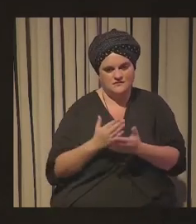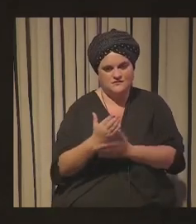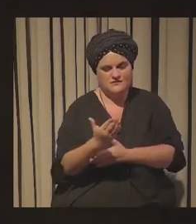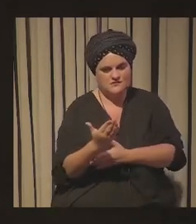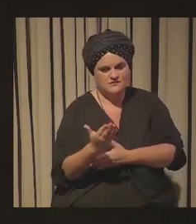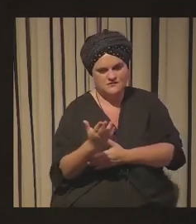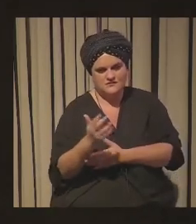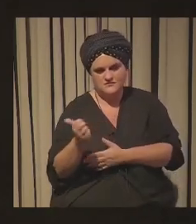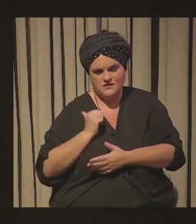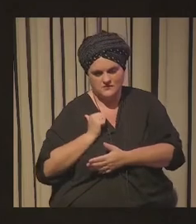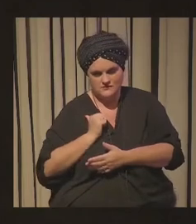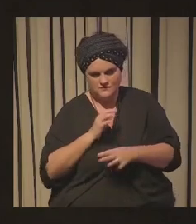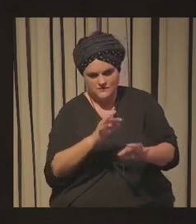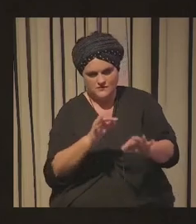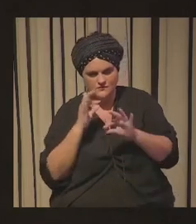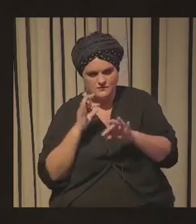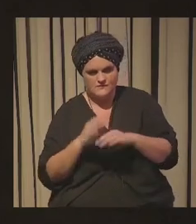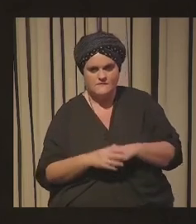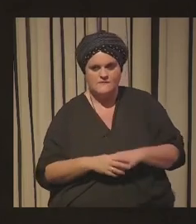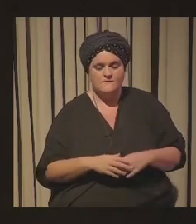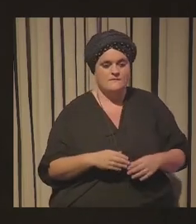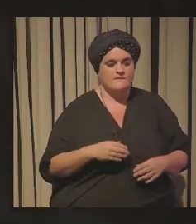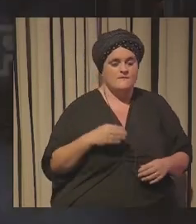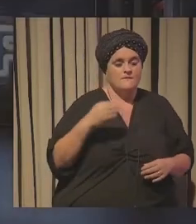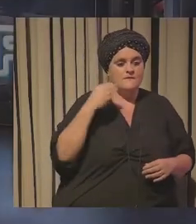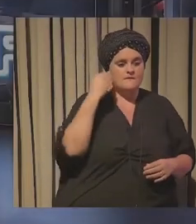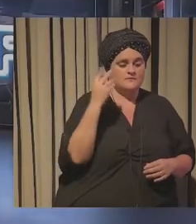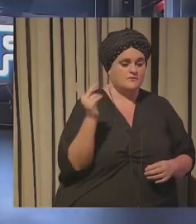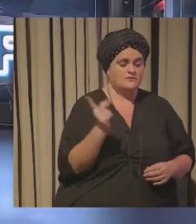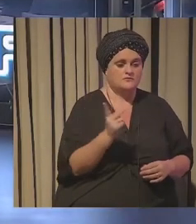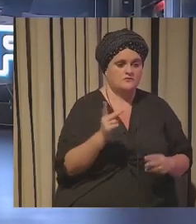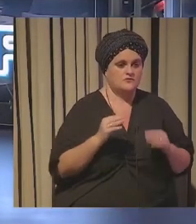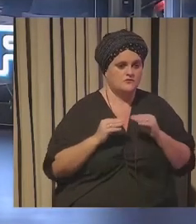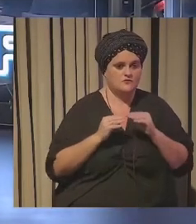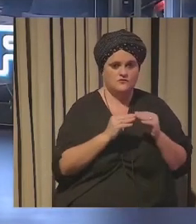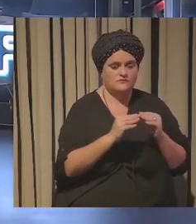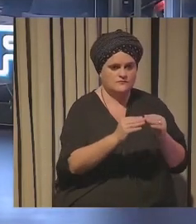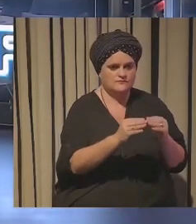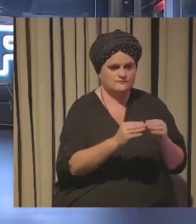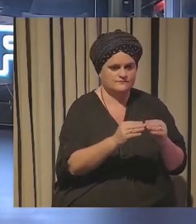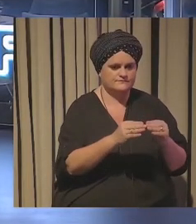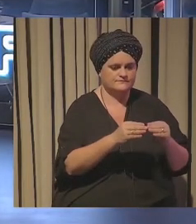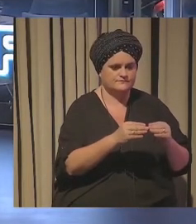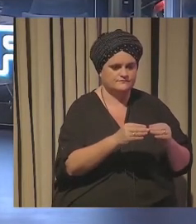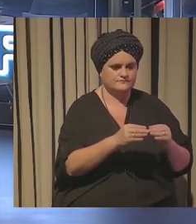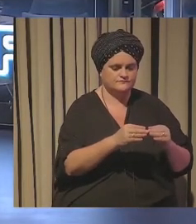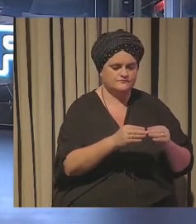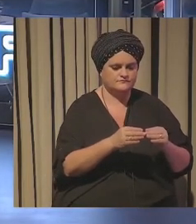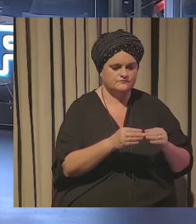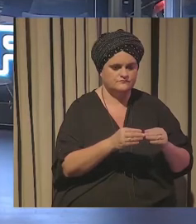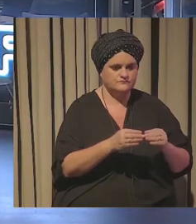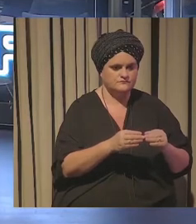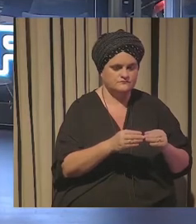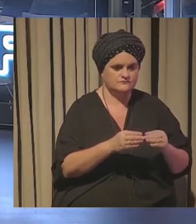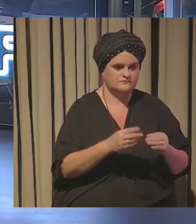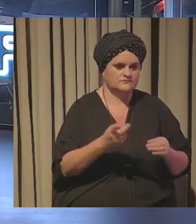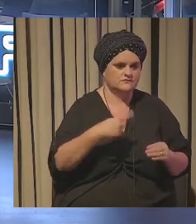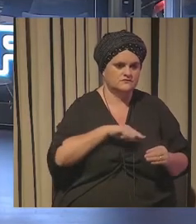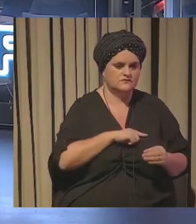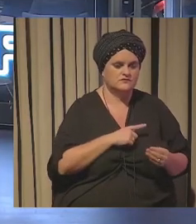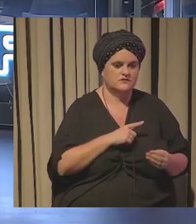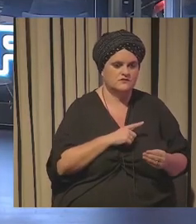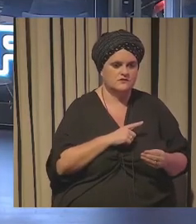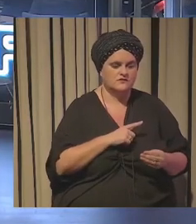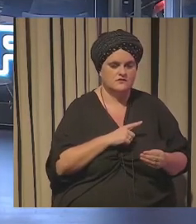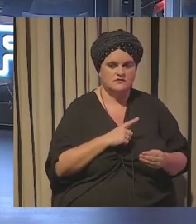pero en cualquiera de los dos casos yo creo que también un elemento que nosotros estamos incorporando con mucha fuerza es el cómo aseguramos el